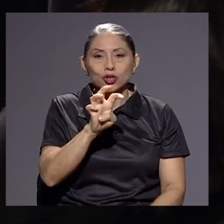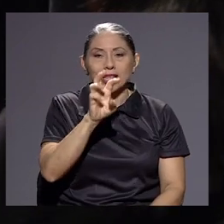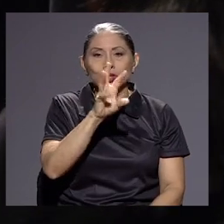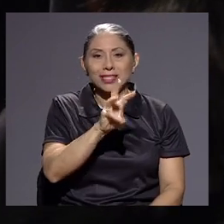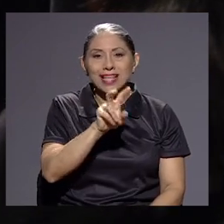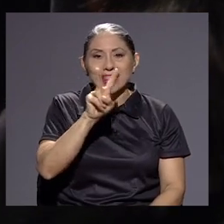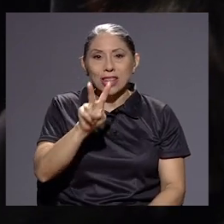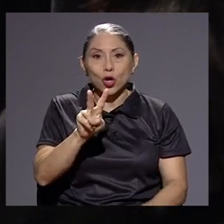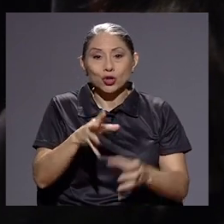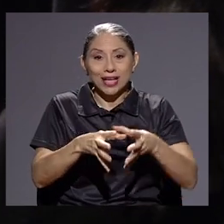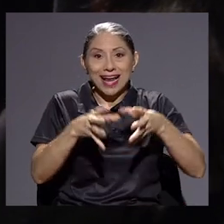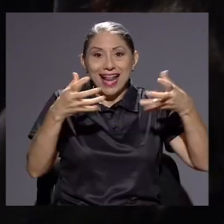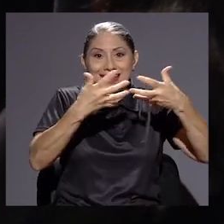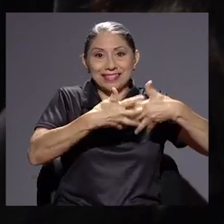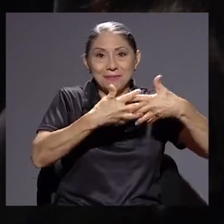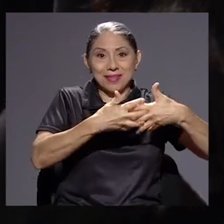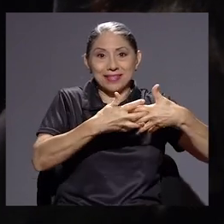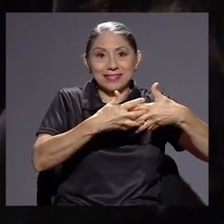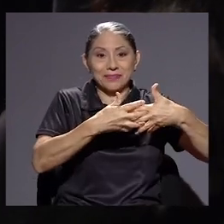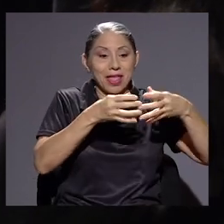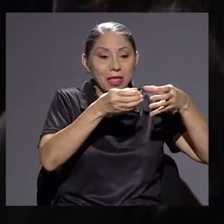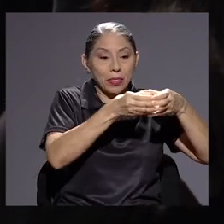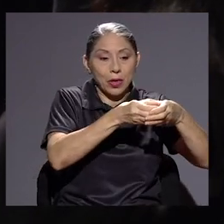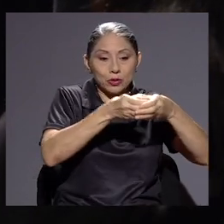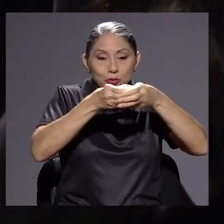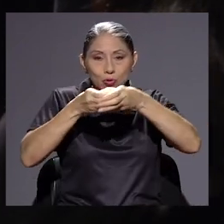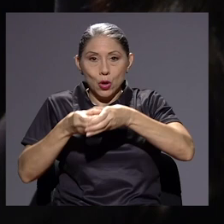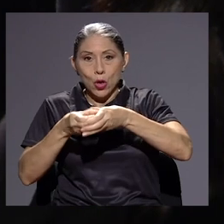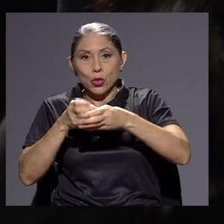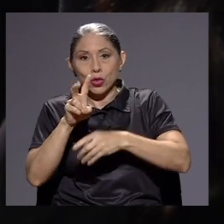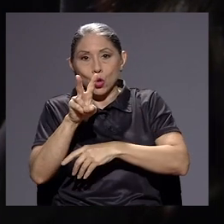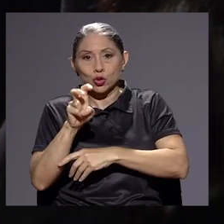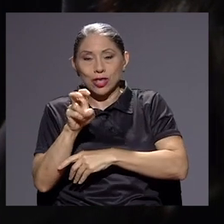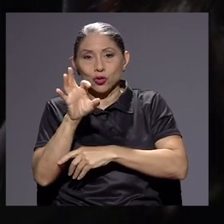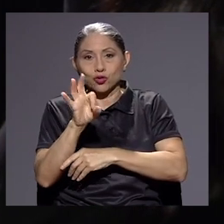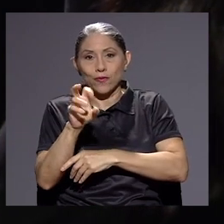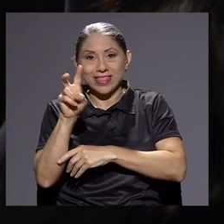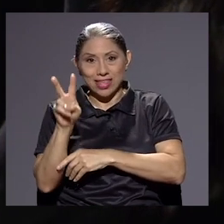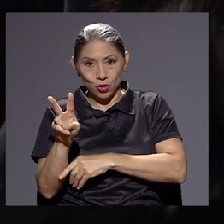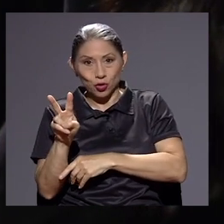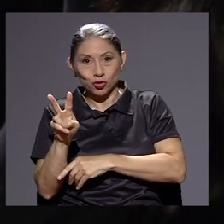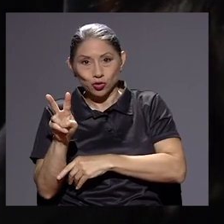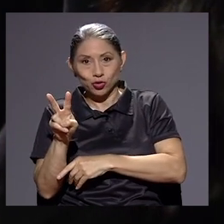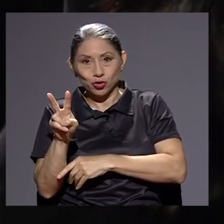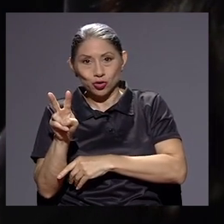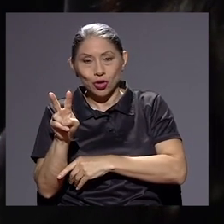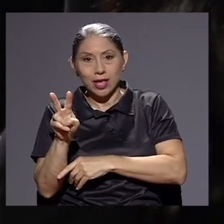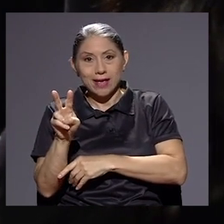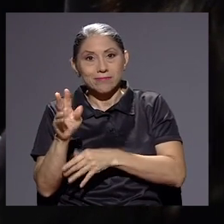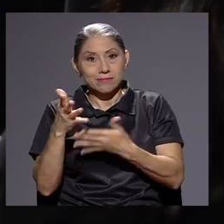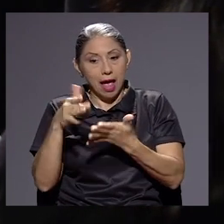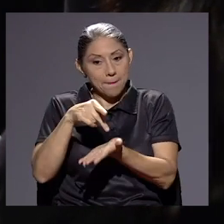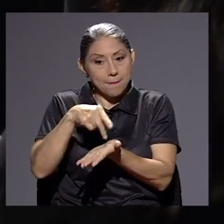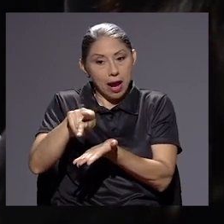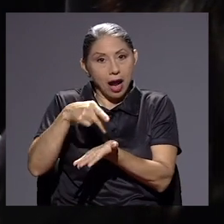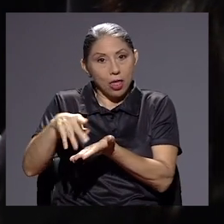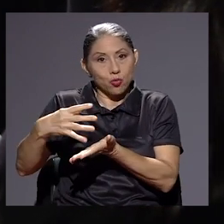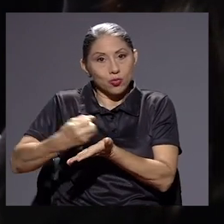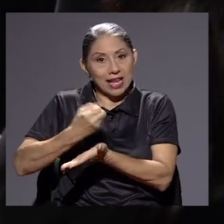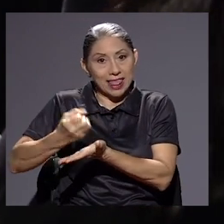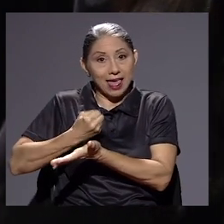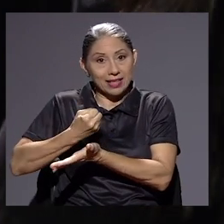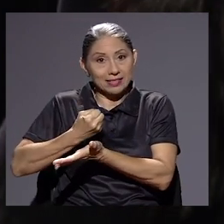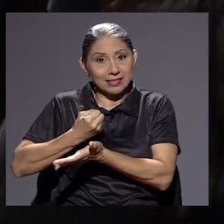contribuyentes, de los cuales 292 de esos grandes contribuyentes han pagado utilidades.